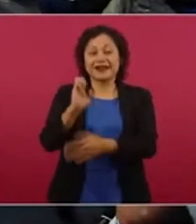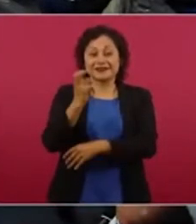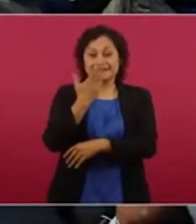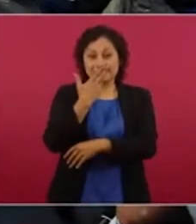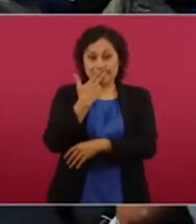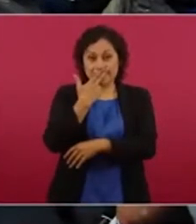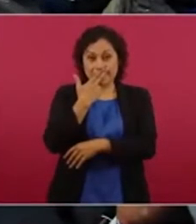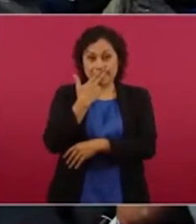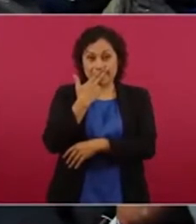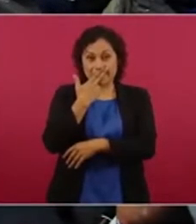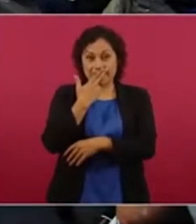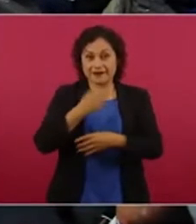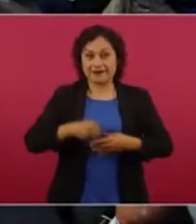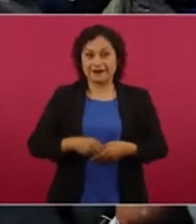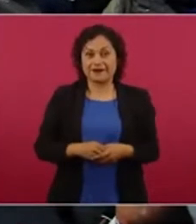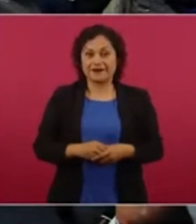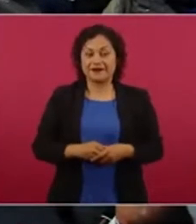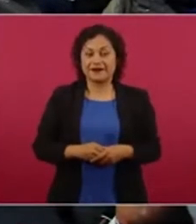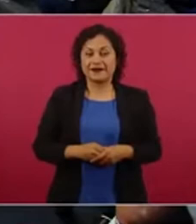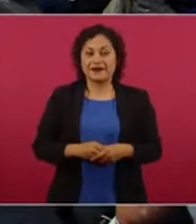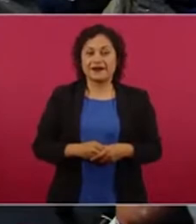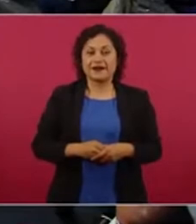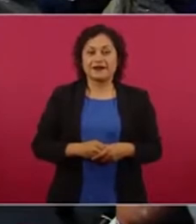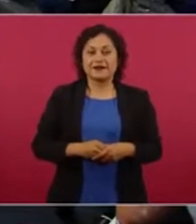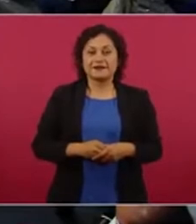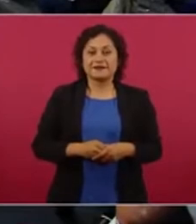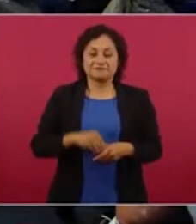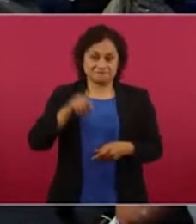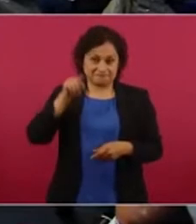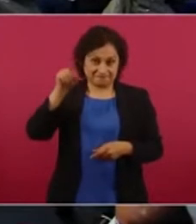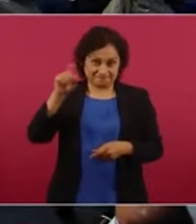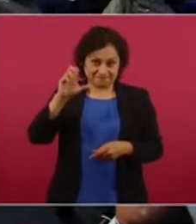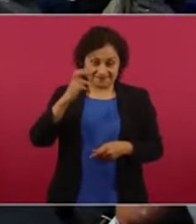chihuahua allá guadupi calvo